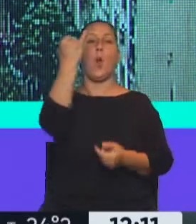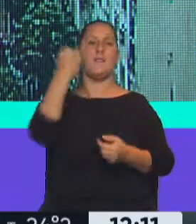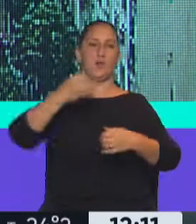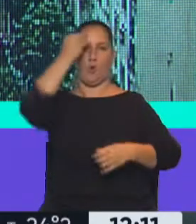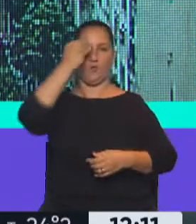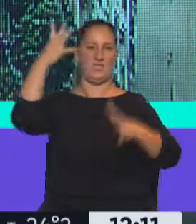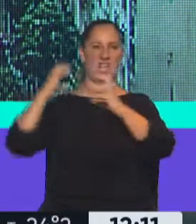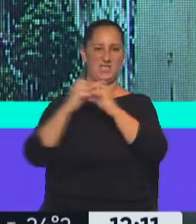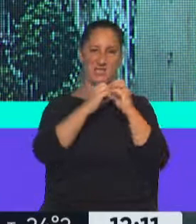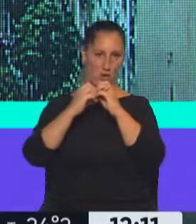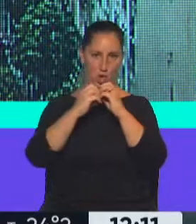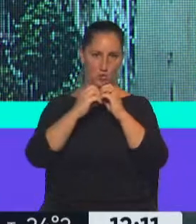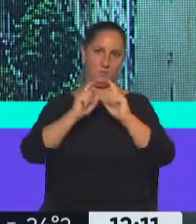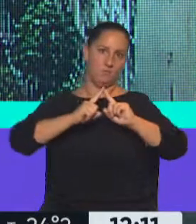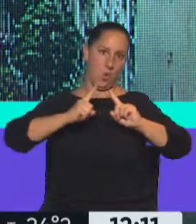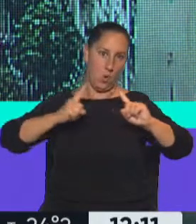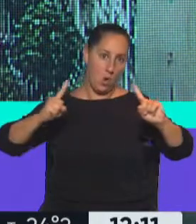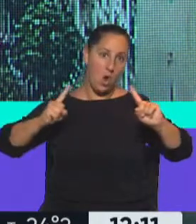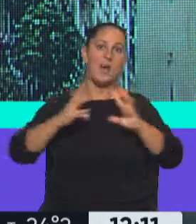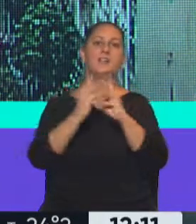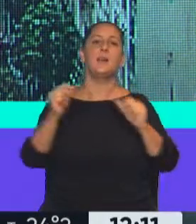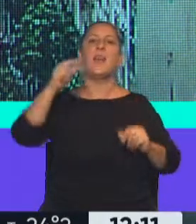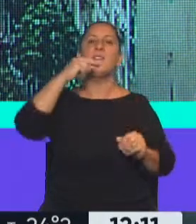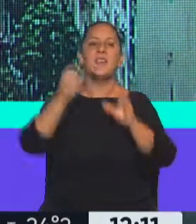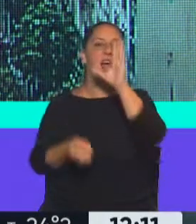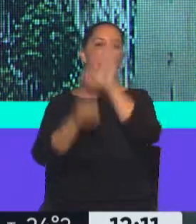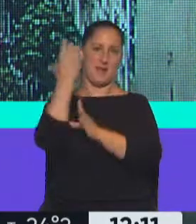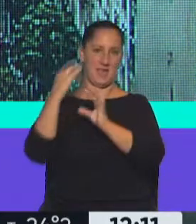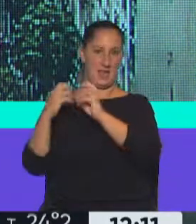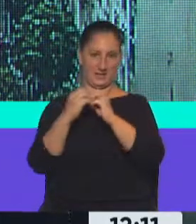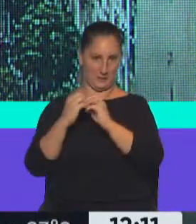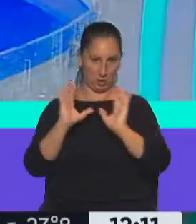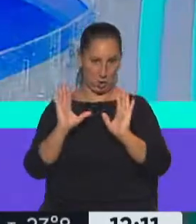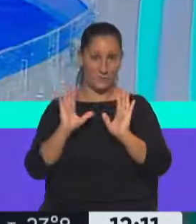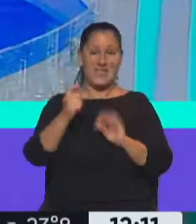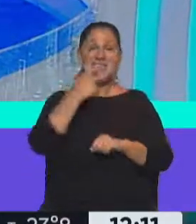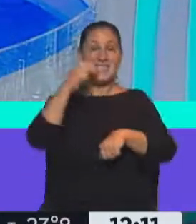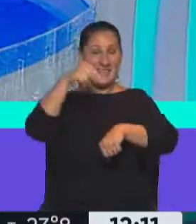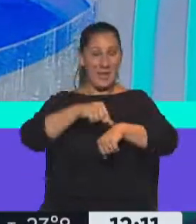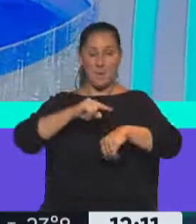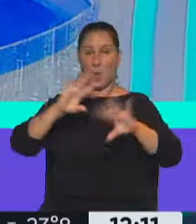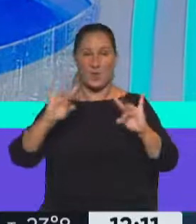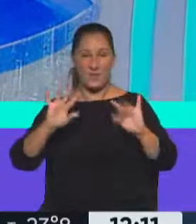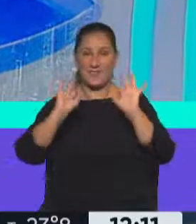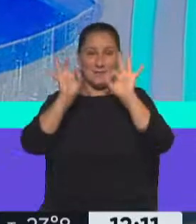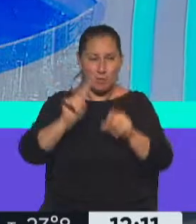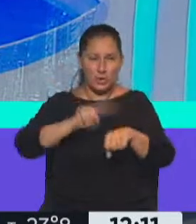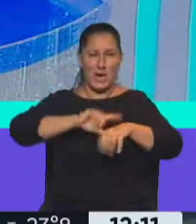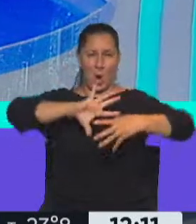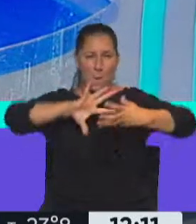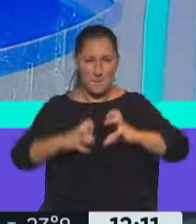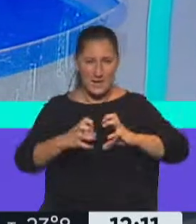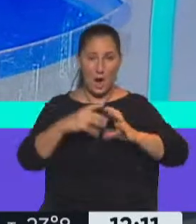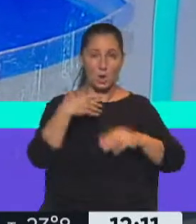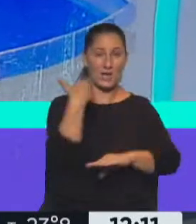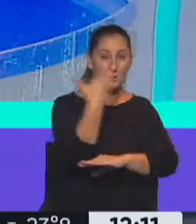que se va a extender y estaríamos terminando el viernes a la mañana con la sesión. Si se complican los tiempos de exposiciones, el